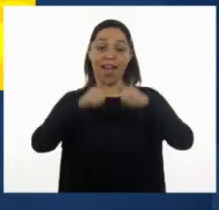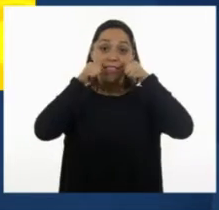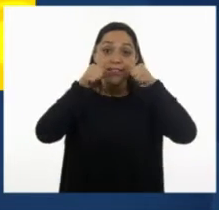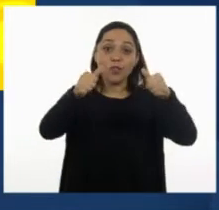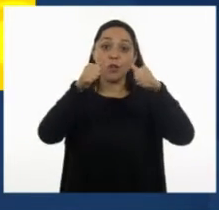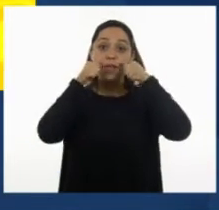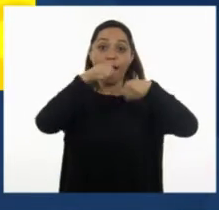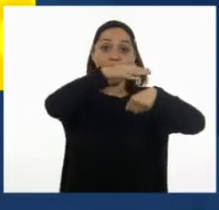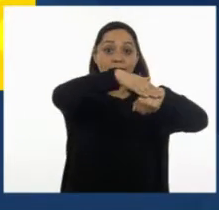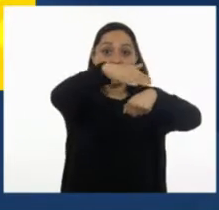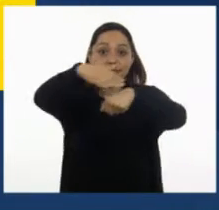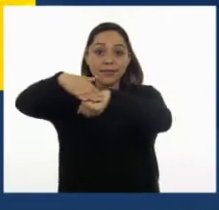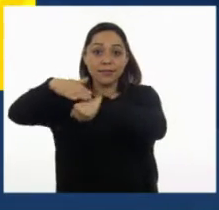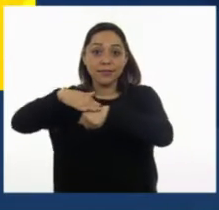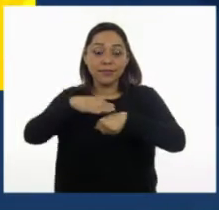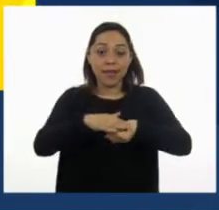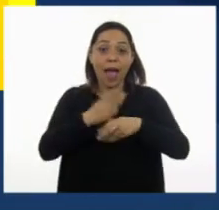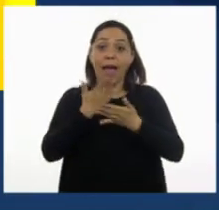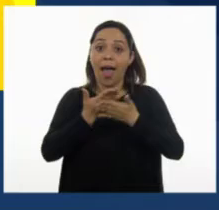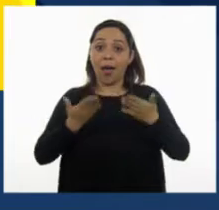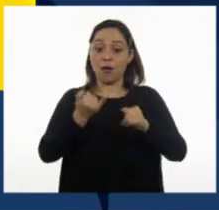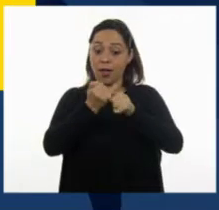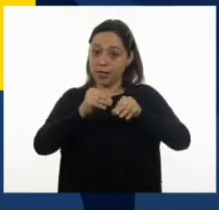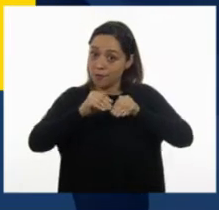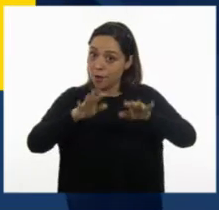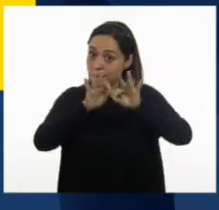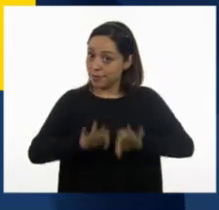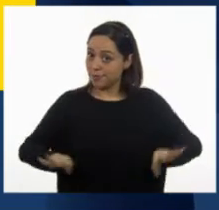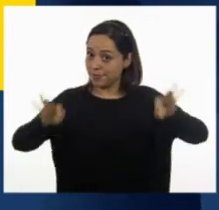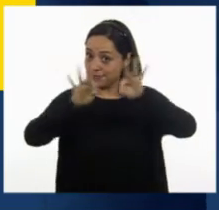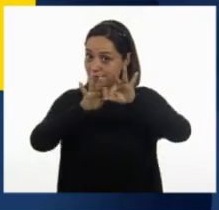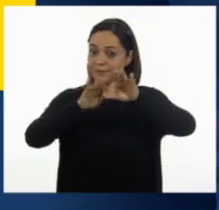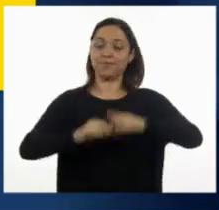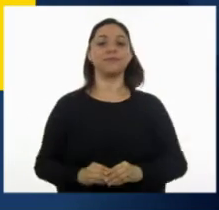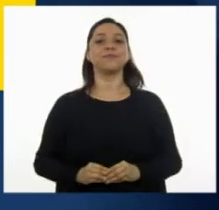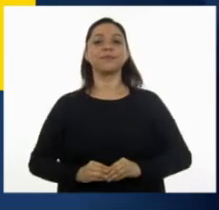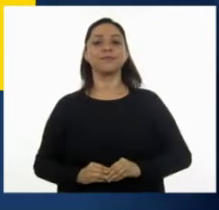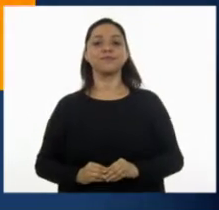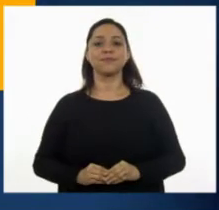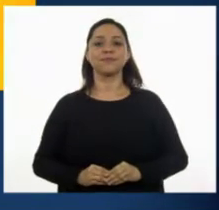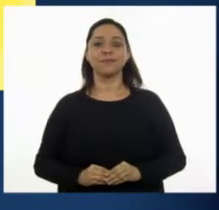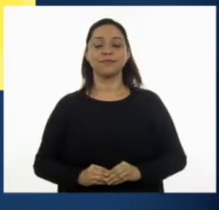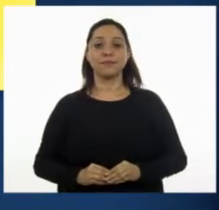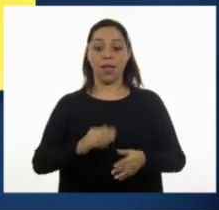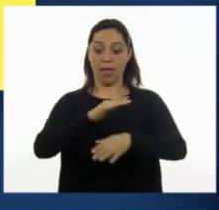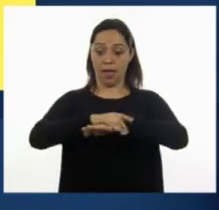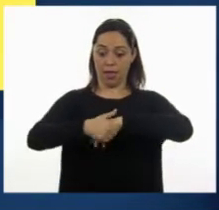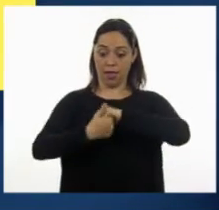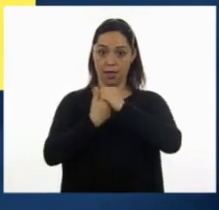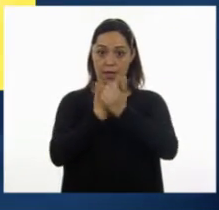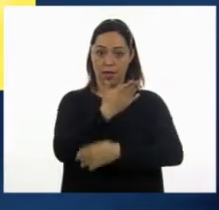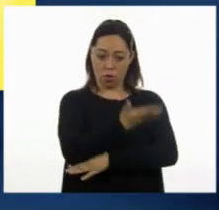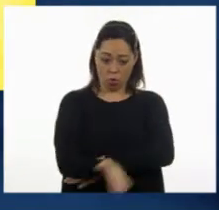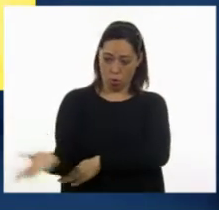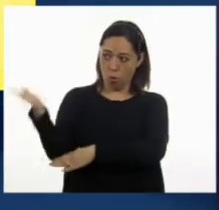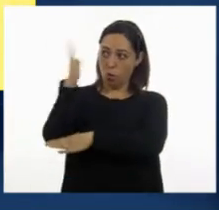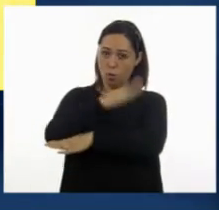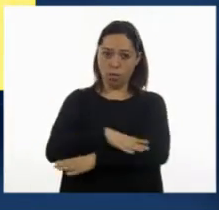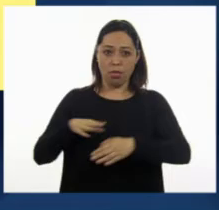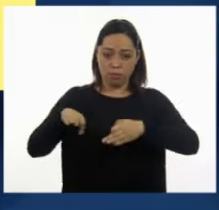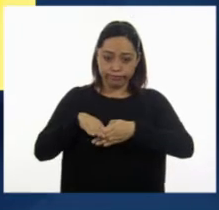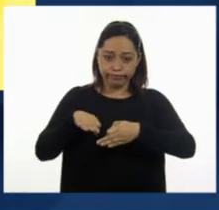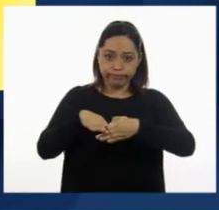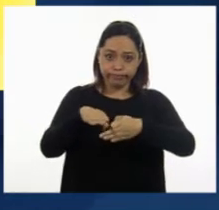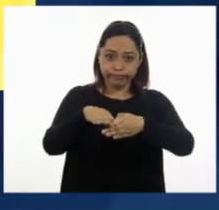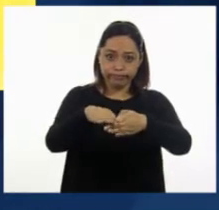¡Atención! ¡Atención! A continuación, información importante. Lavarnos las manos varias veces al día